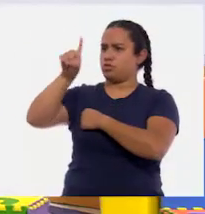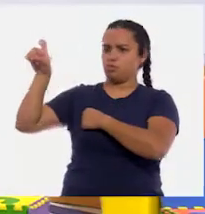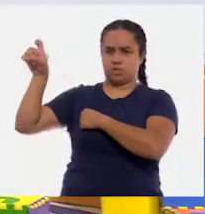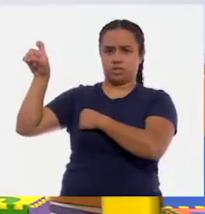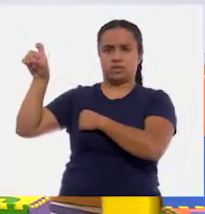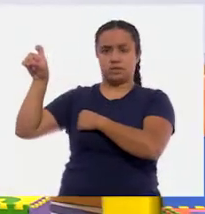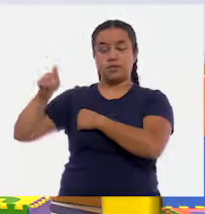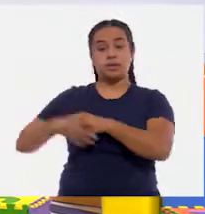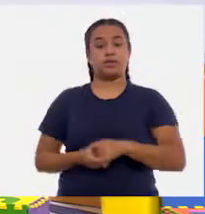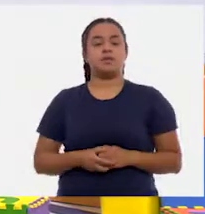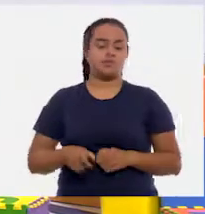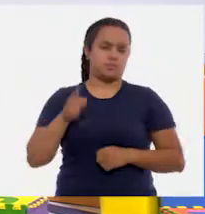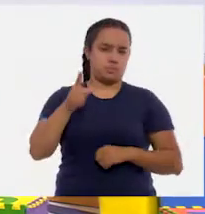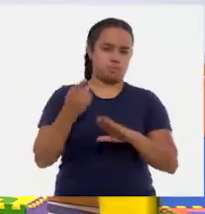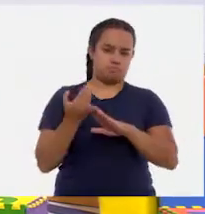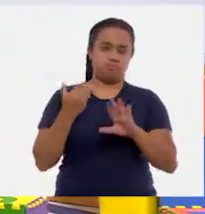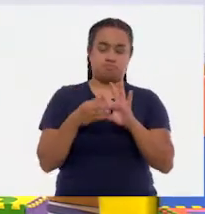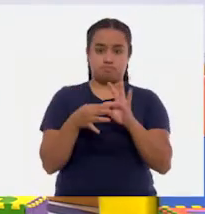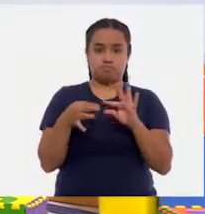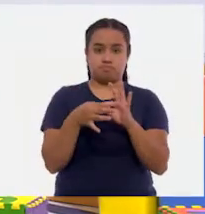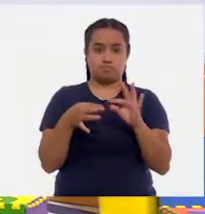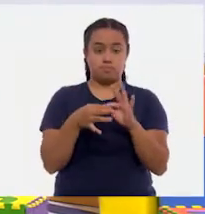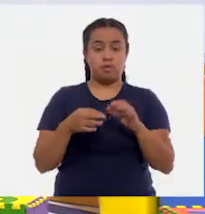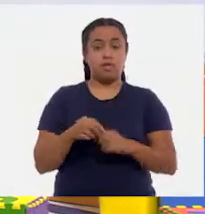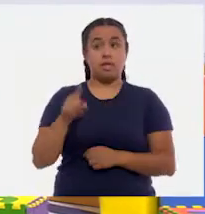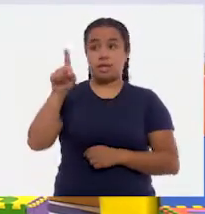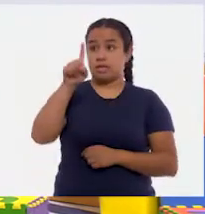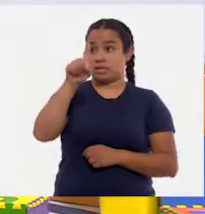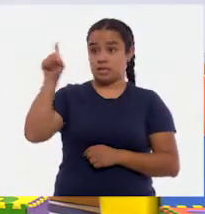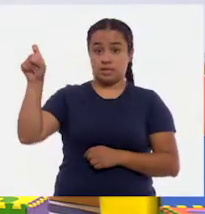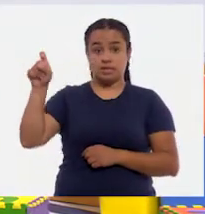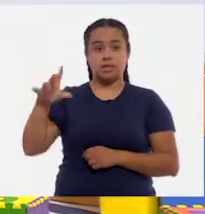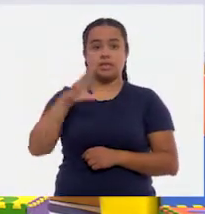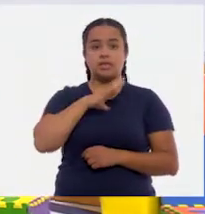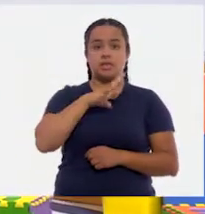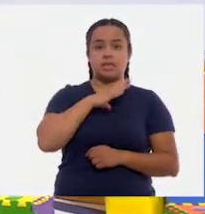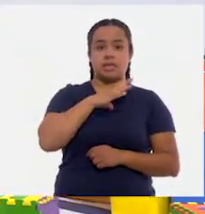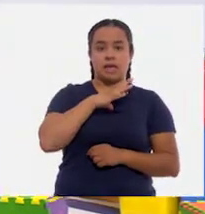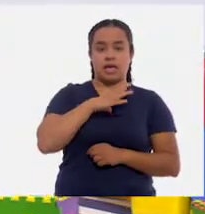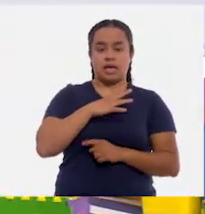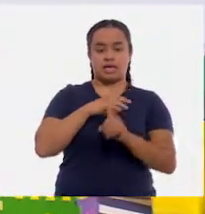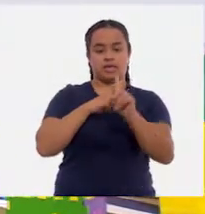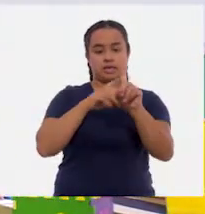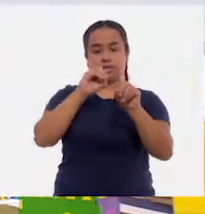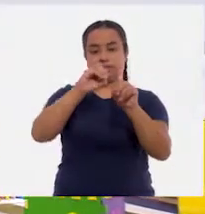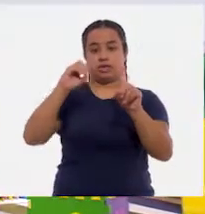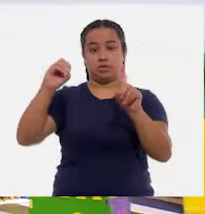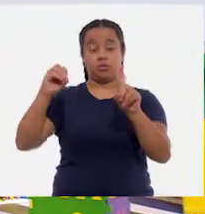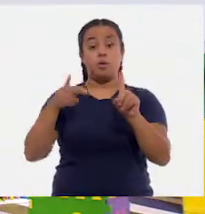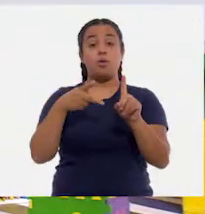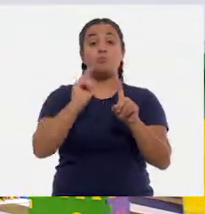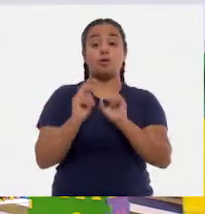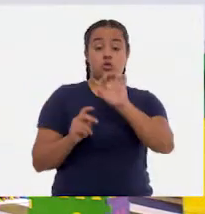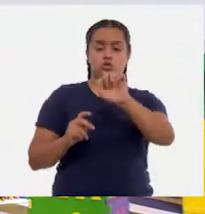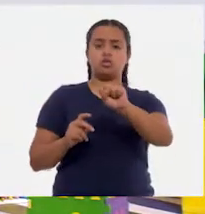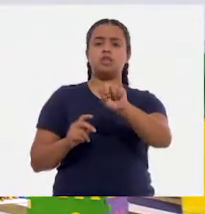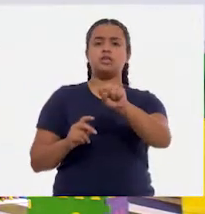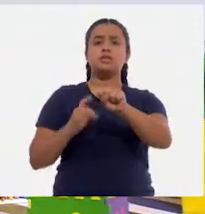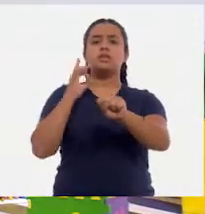Efectivamente, como tú dijiste, aquí tenemos el 100 y tenemos dos ceros. Pero el 60, quedamos que tiene un qué?